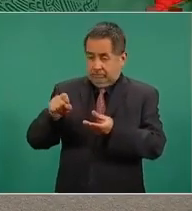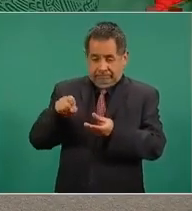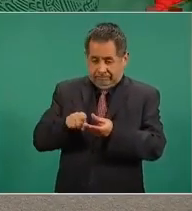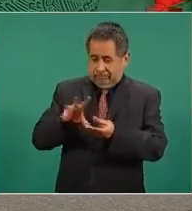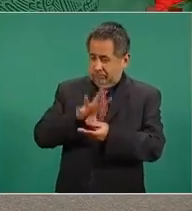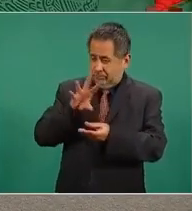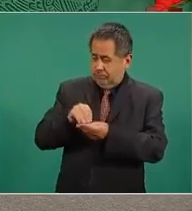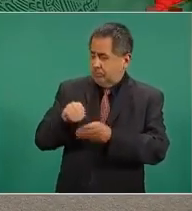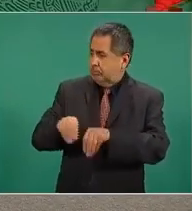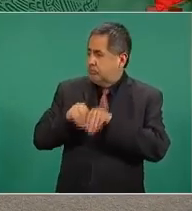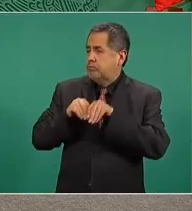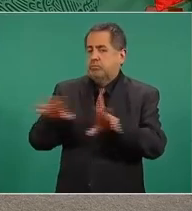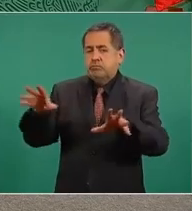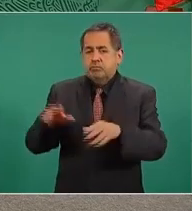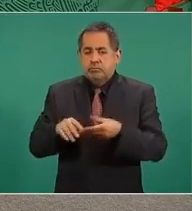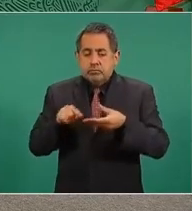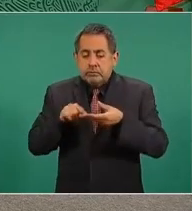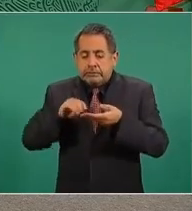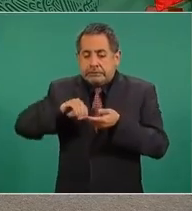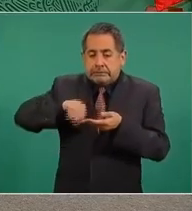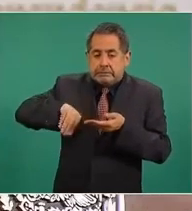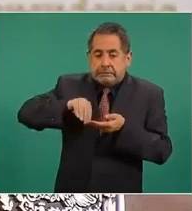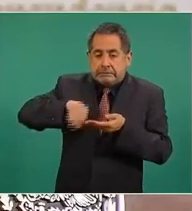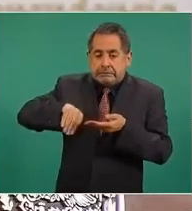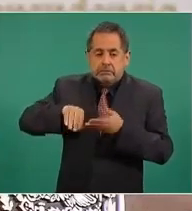Sin borrar nada,